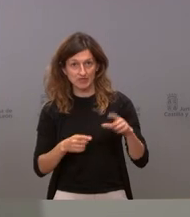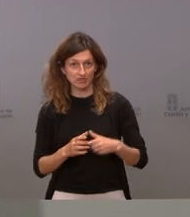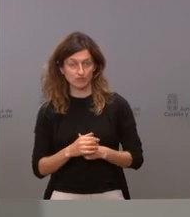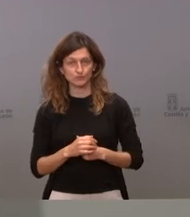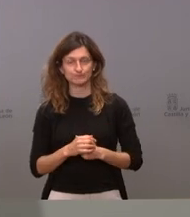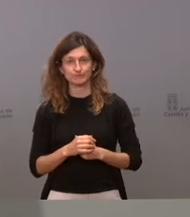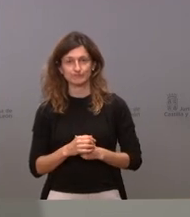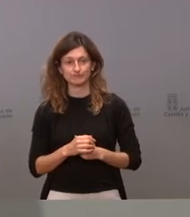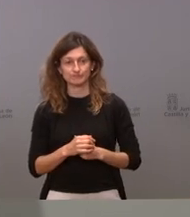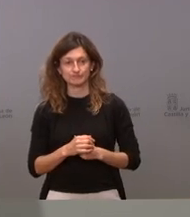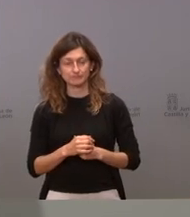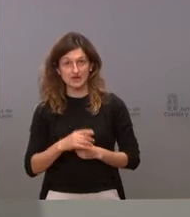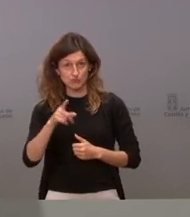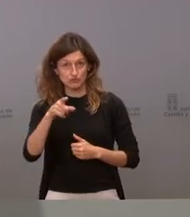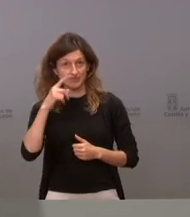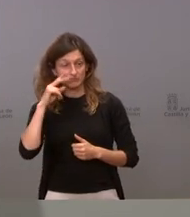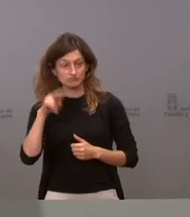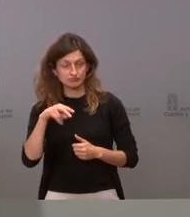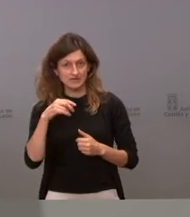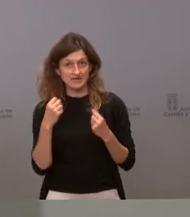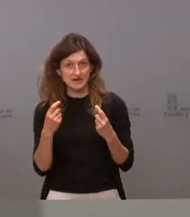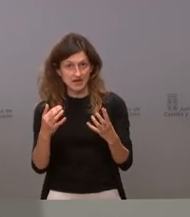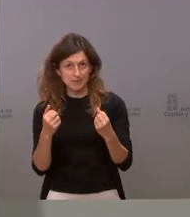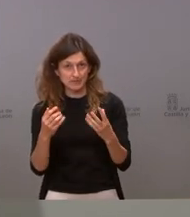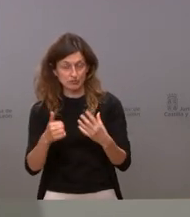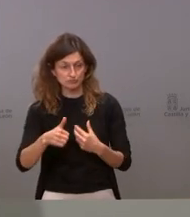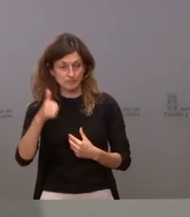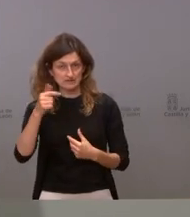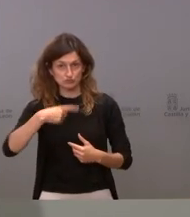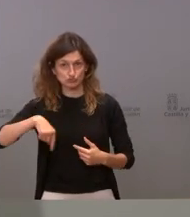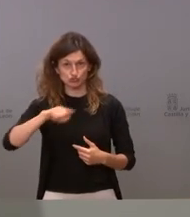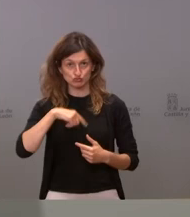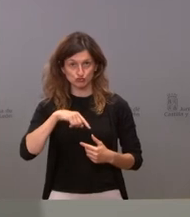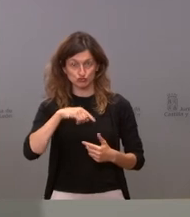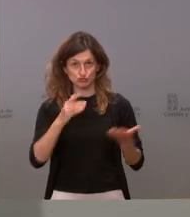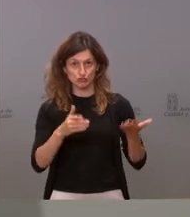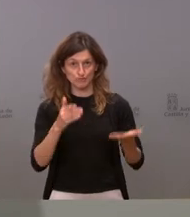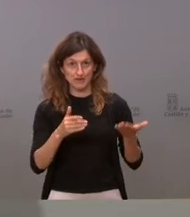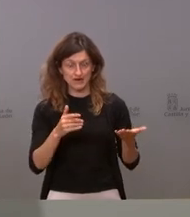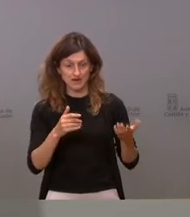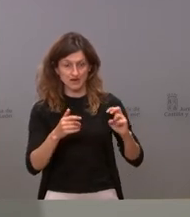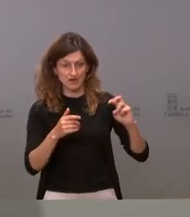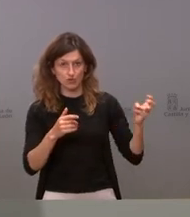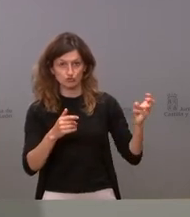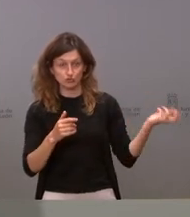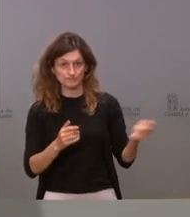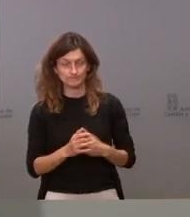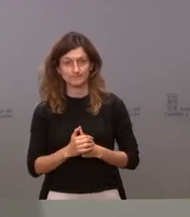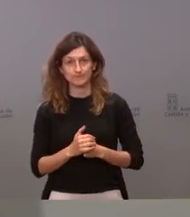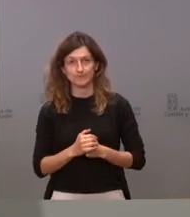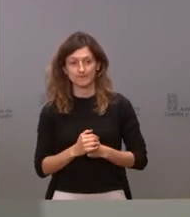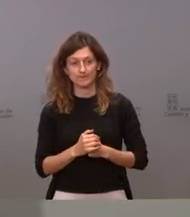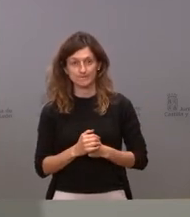bueno me reconocerá que somos bastante más rápidos nosotros que es que ha sido el Aloncergo que lleva ya